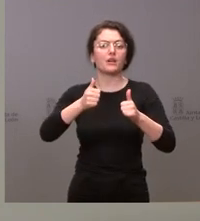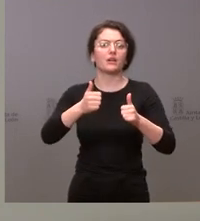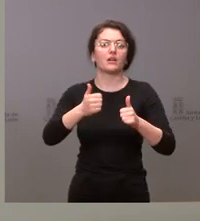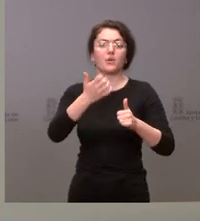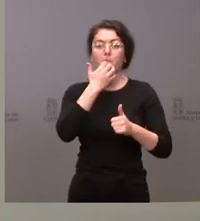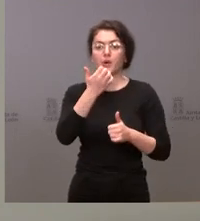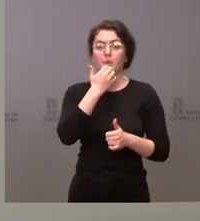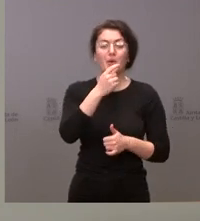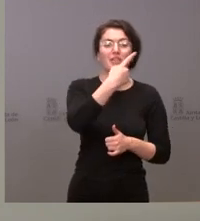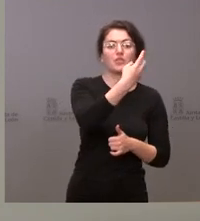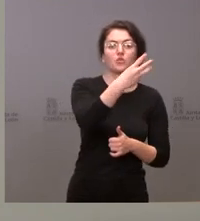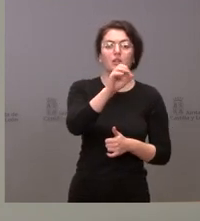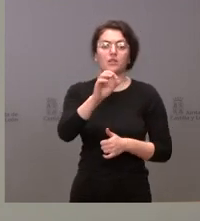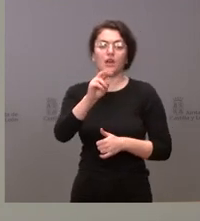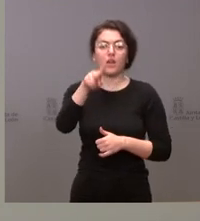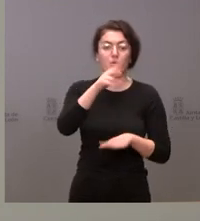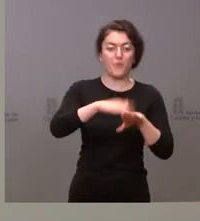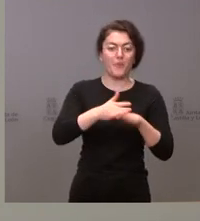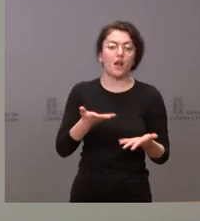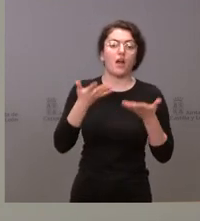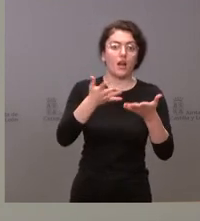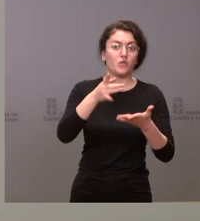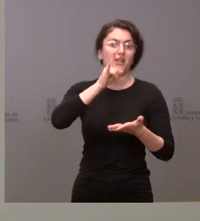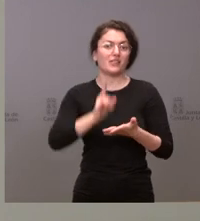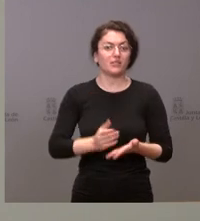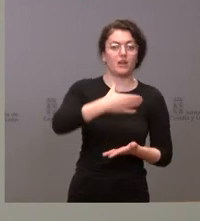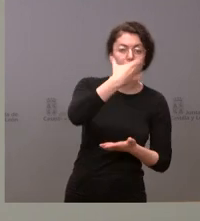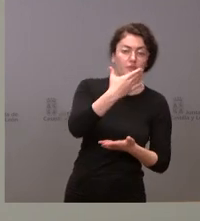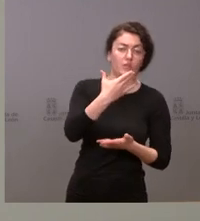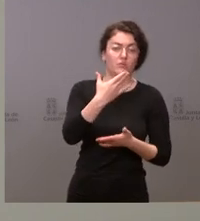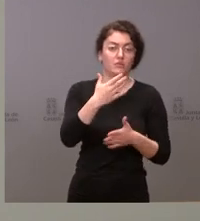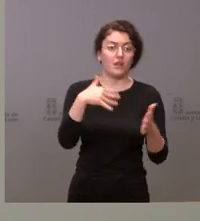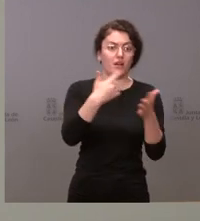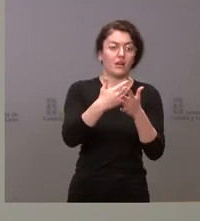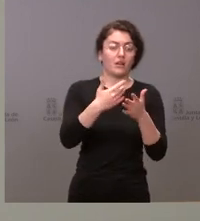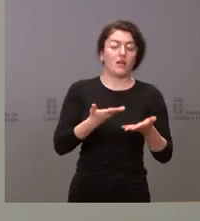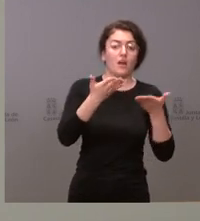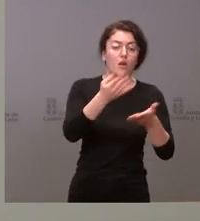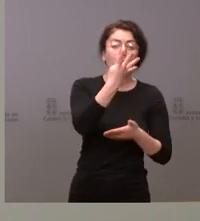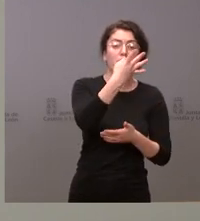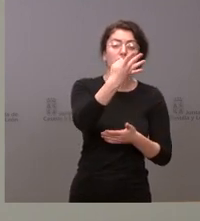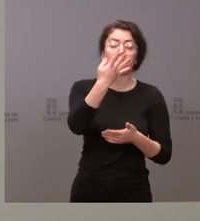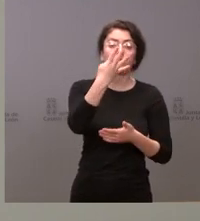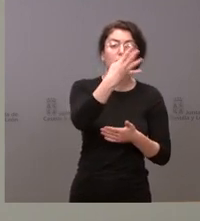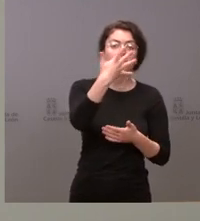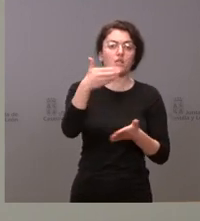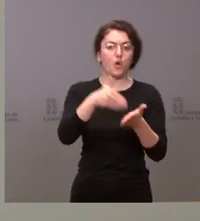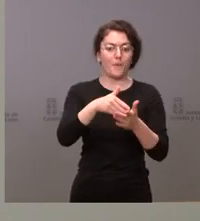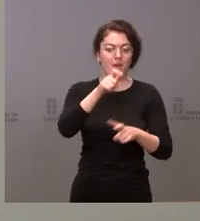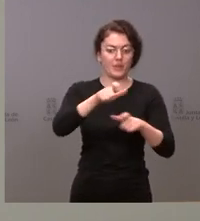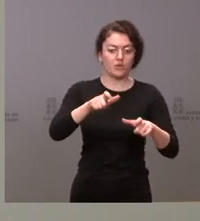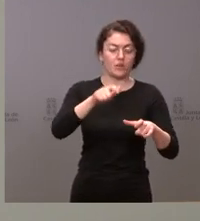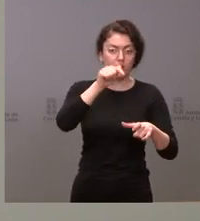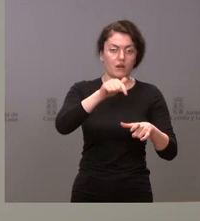130 euros de ayudas que llegaron a las 45.000 familias más vulnerables de nuestra comunidad autónoma. Me pregunta usted una